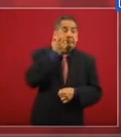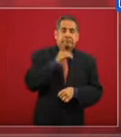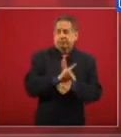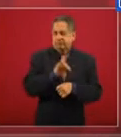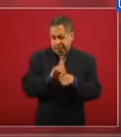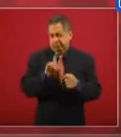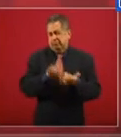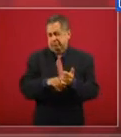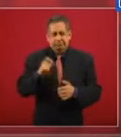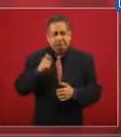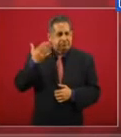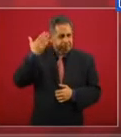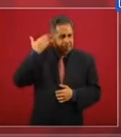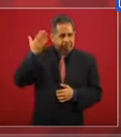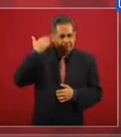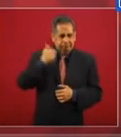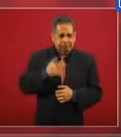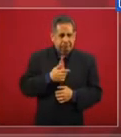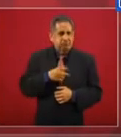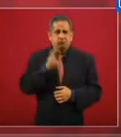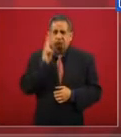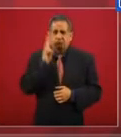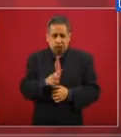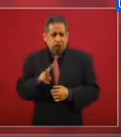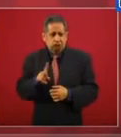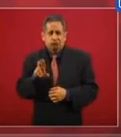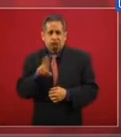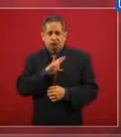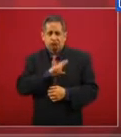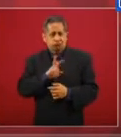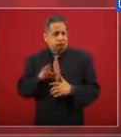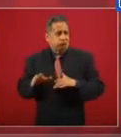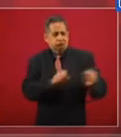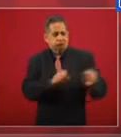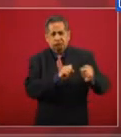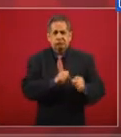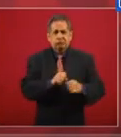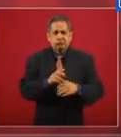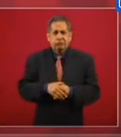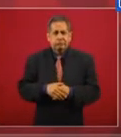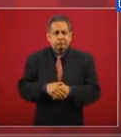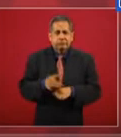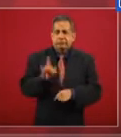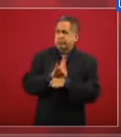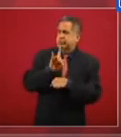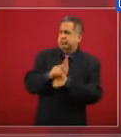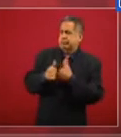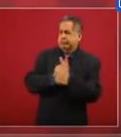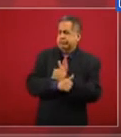una privatización cómo se disfrazaba